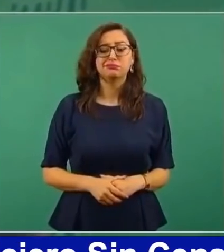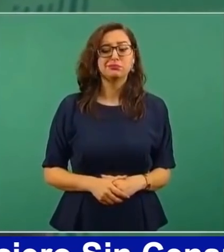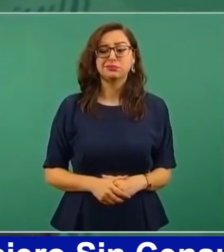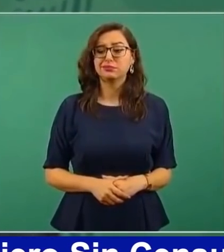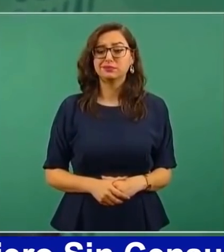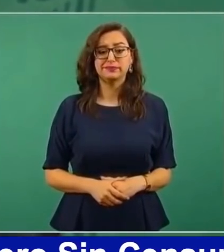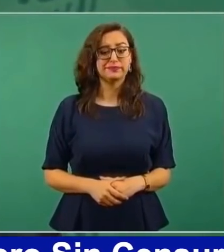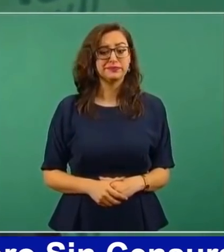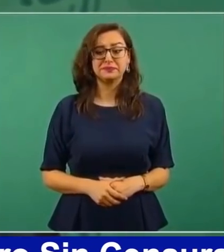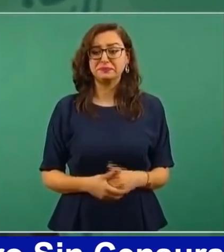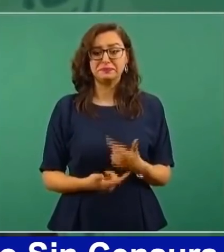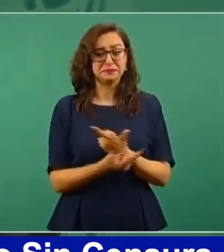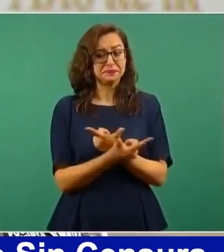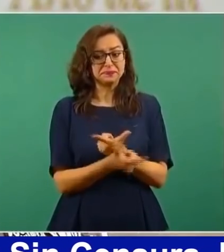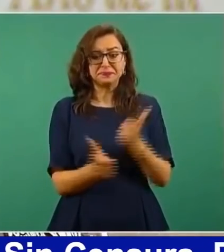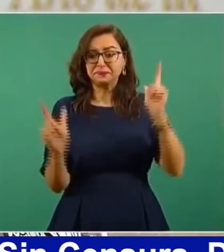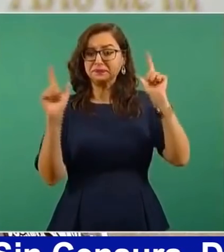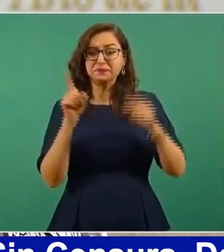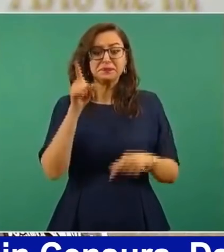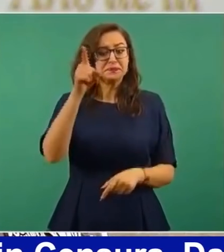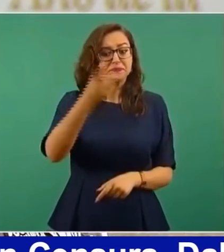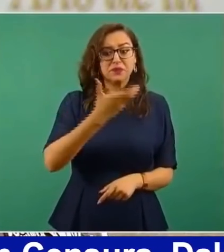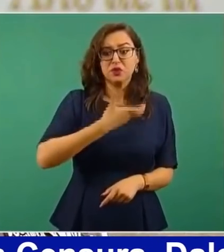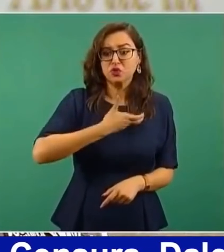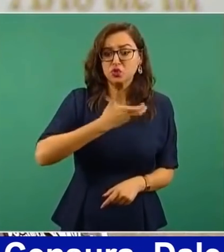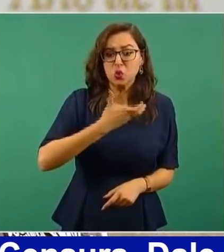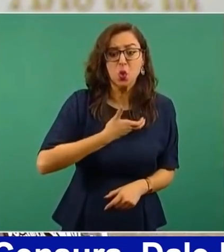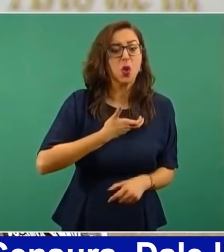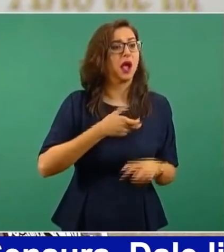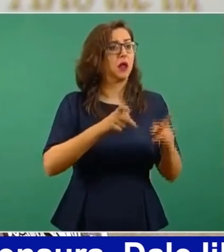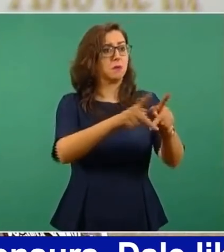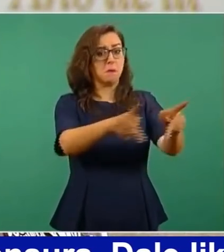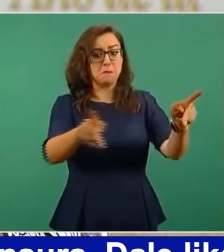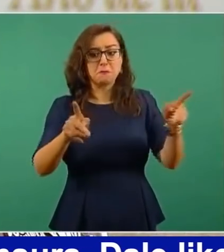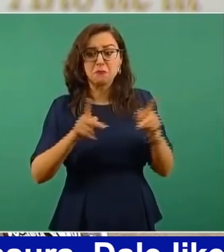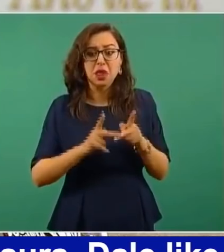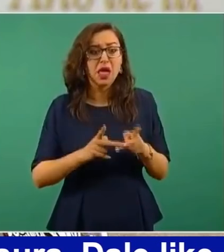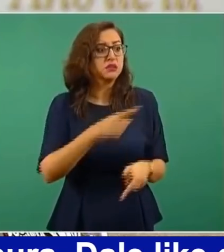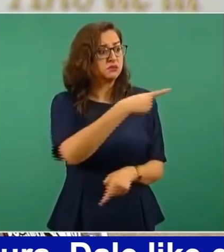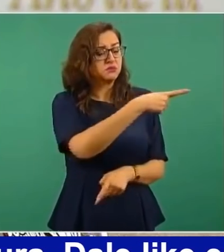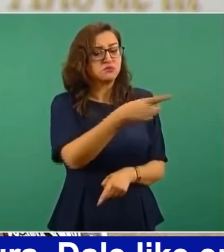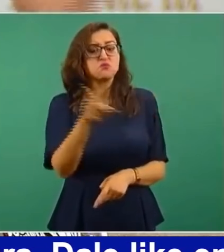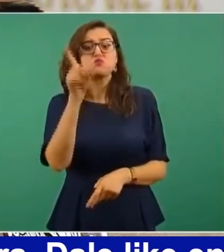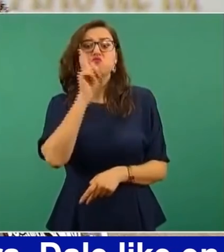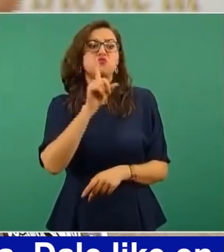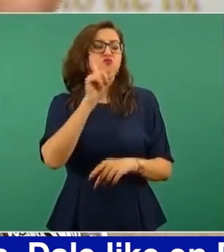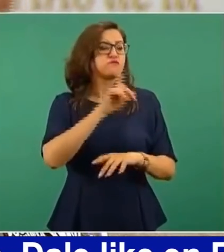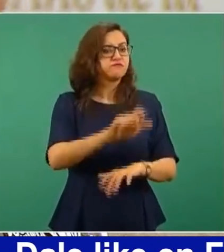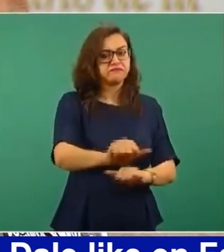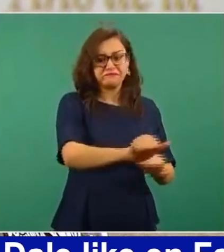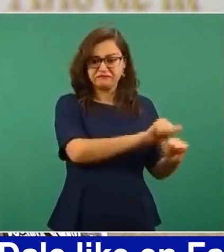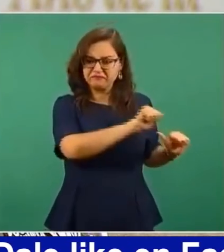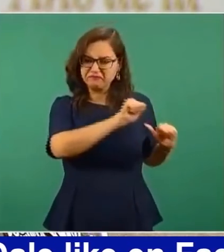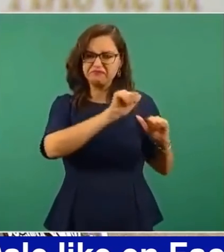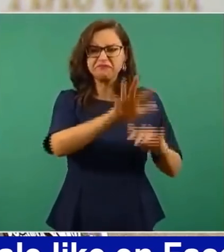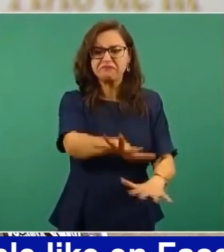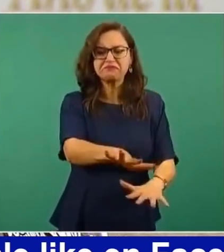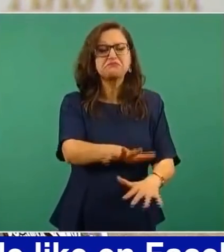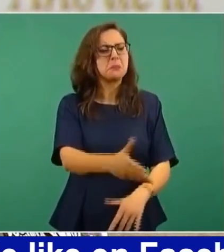bienvenidas al Zócalo, a las plazas, a ejercer su derecho